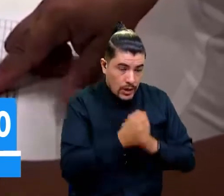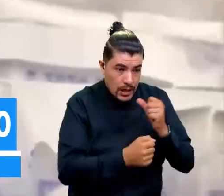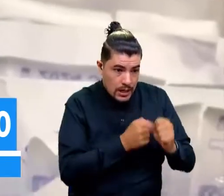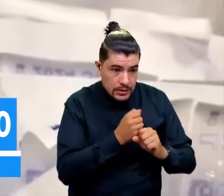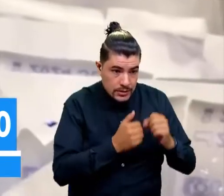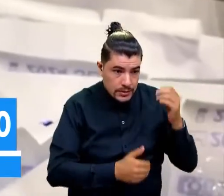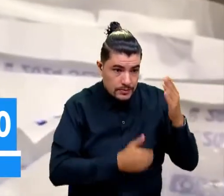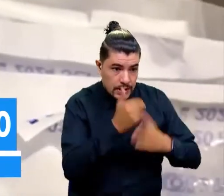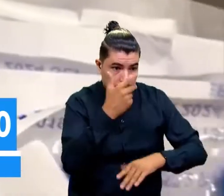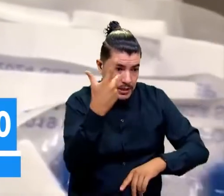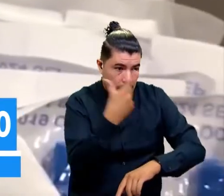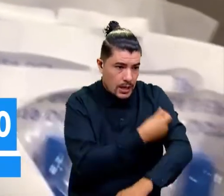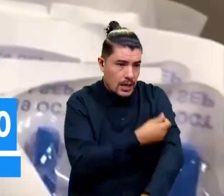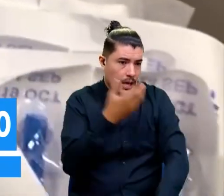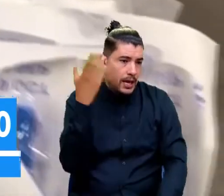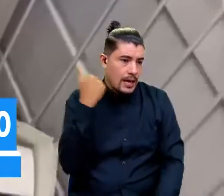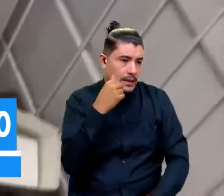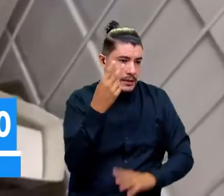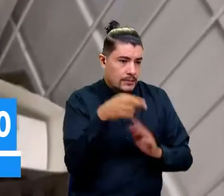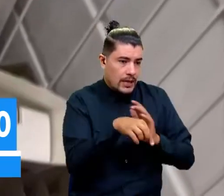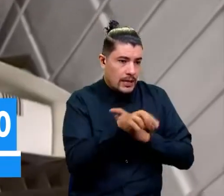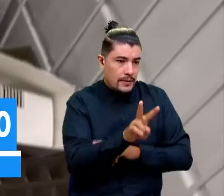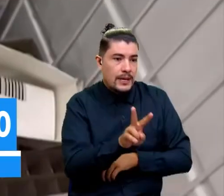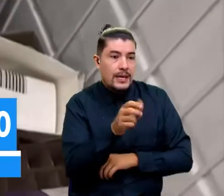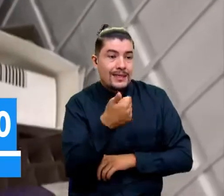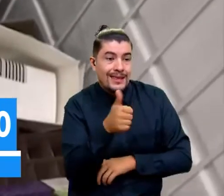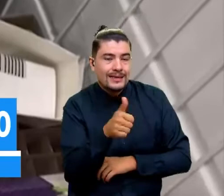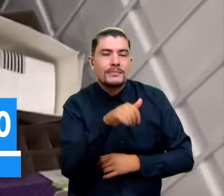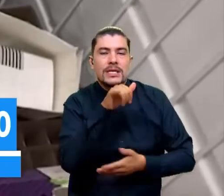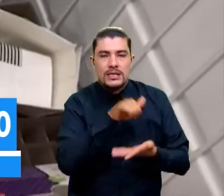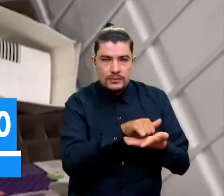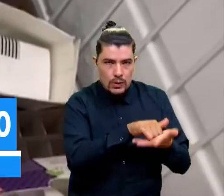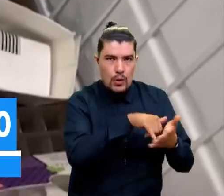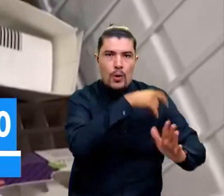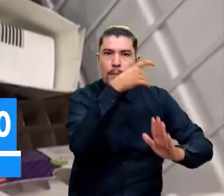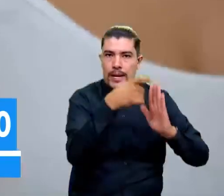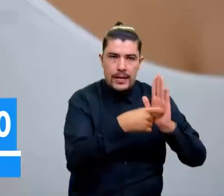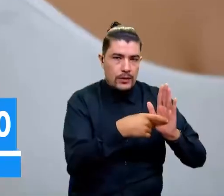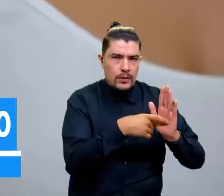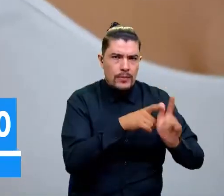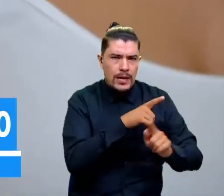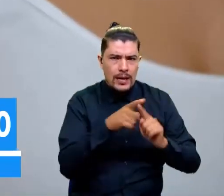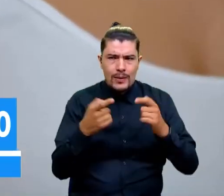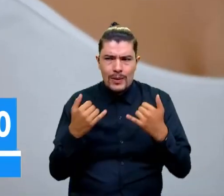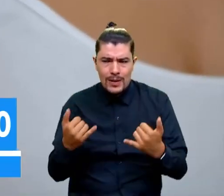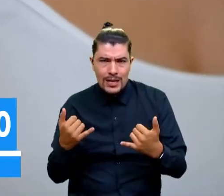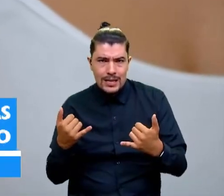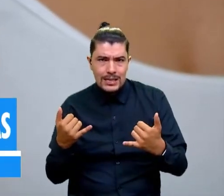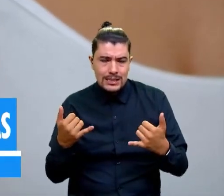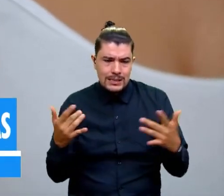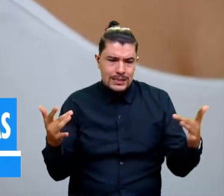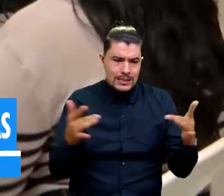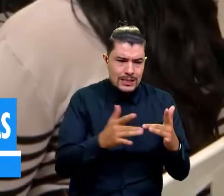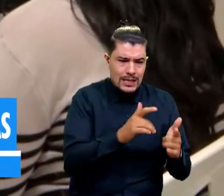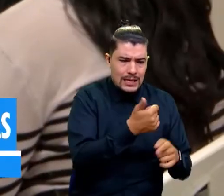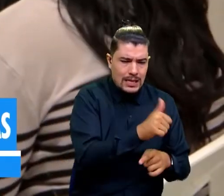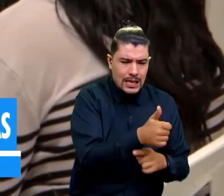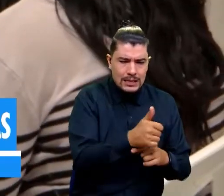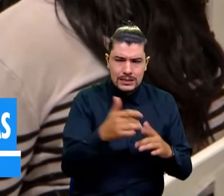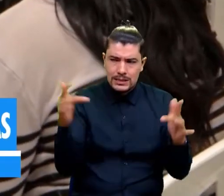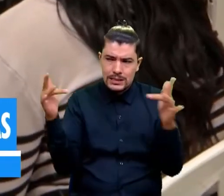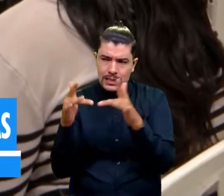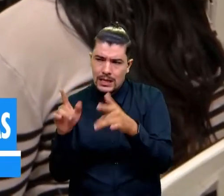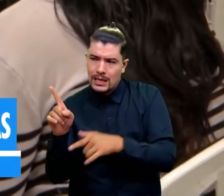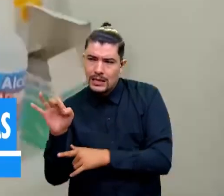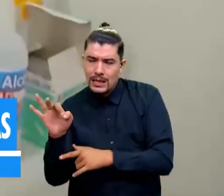vacunación con el biológico anterior, debe terminarlo con este mismo, ya que no hay evidencia concluyente que señale la conveniencia, posibilidad